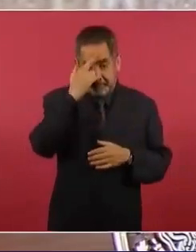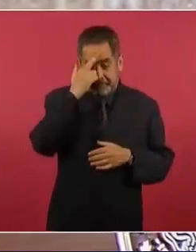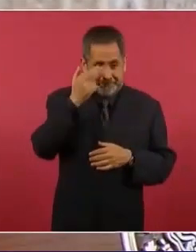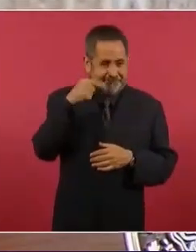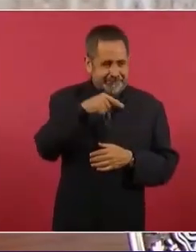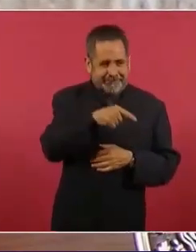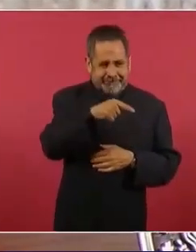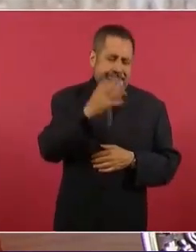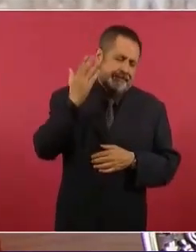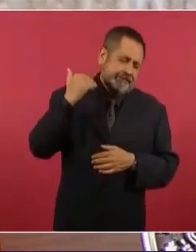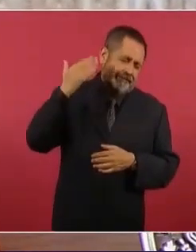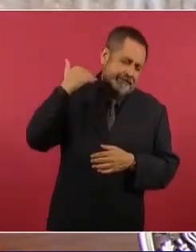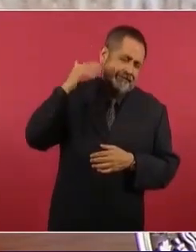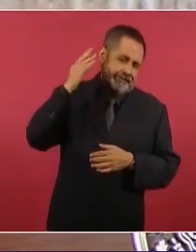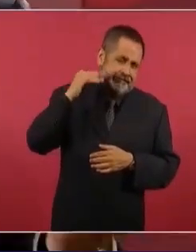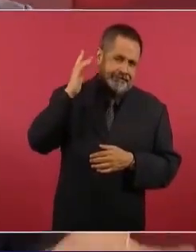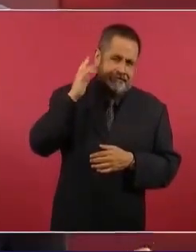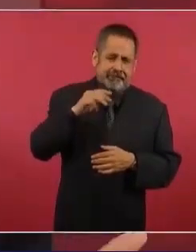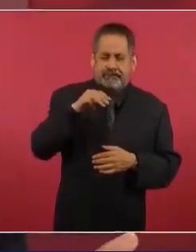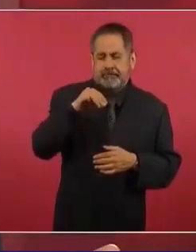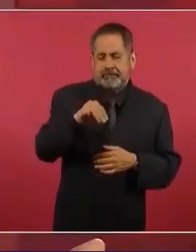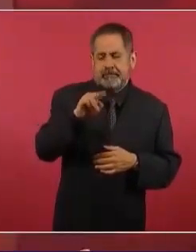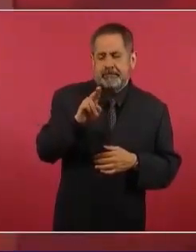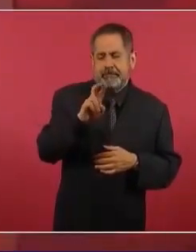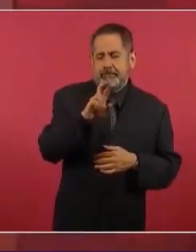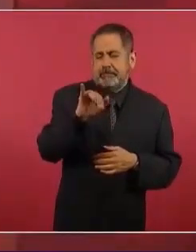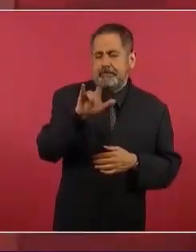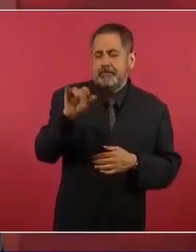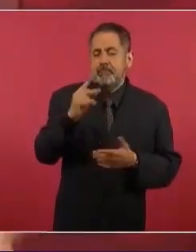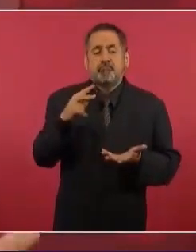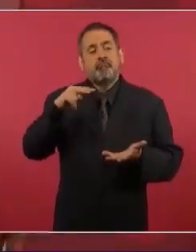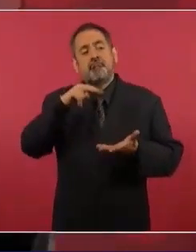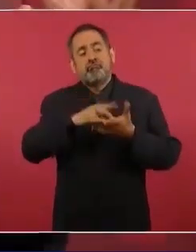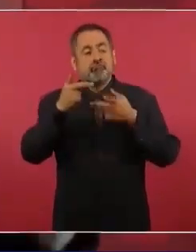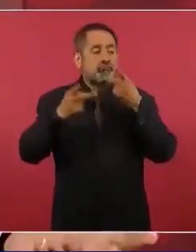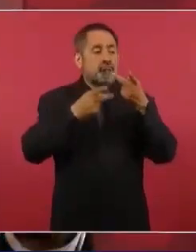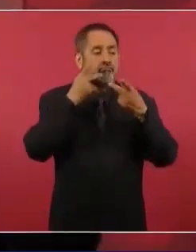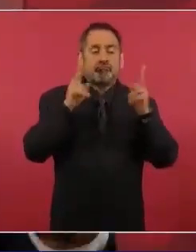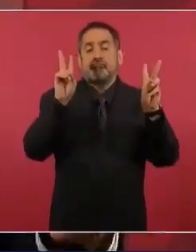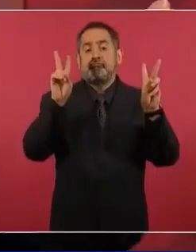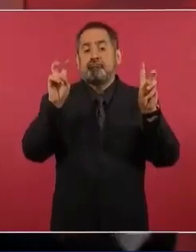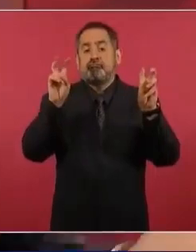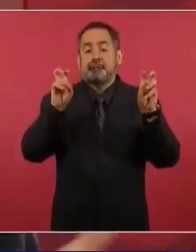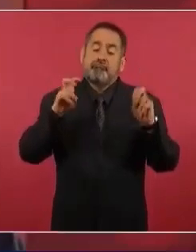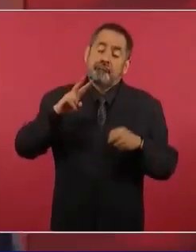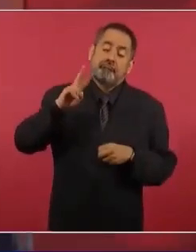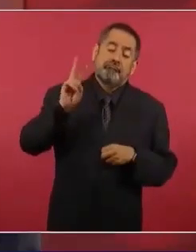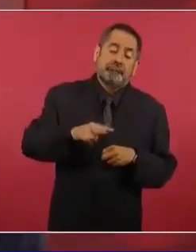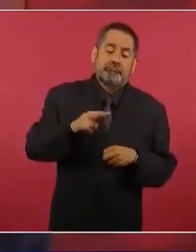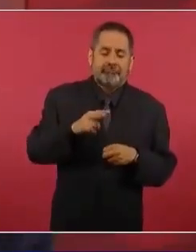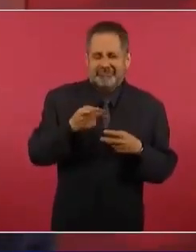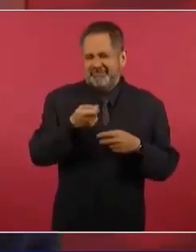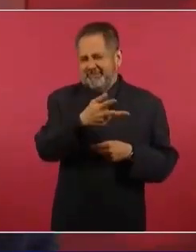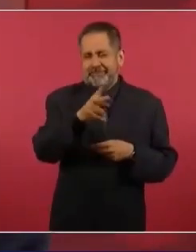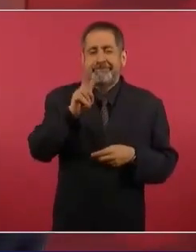de que Murillo Karan da a conocer la llamada verdad histórica.